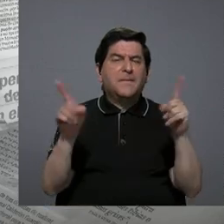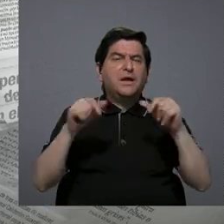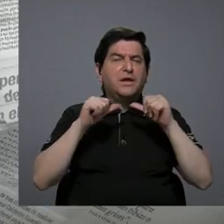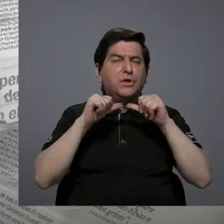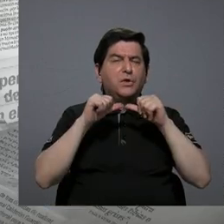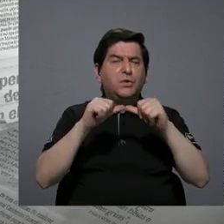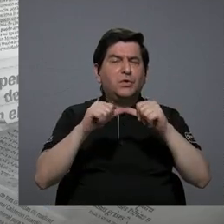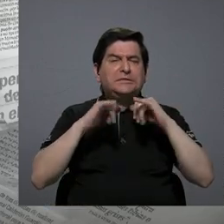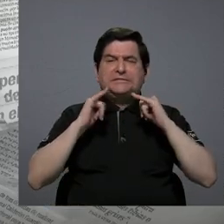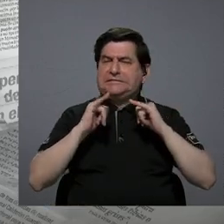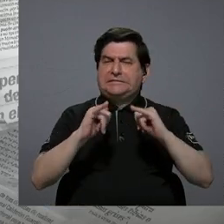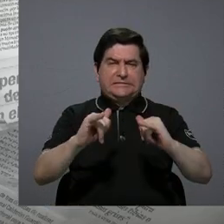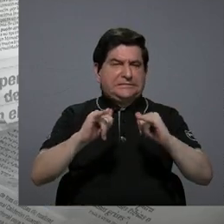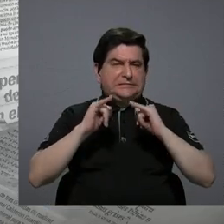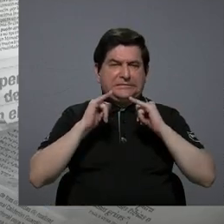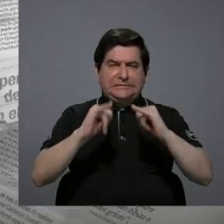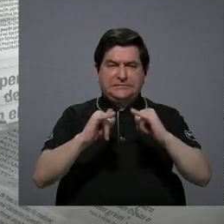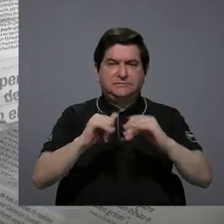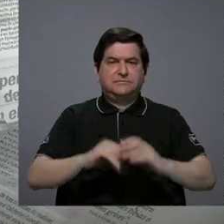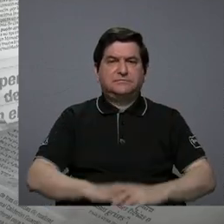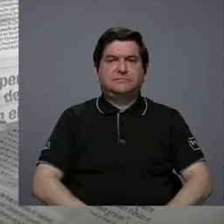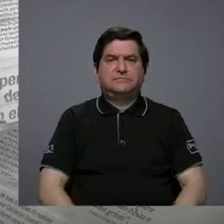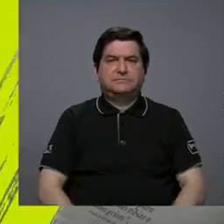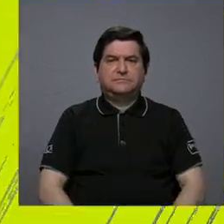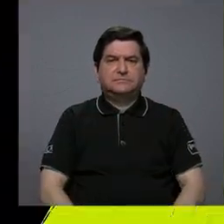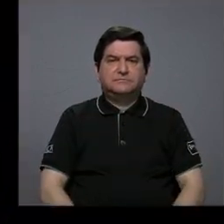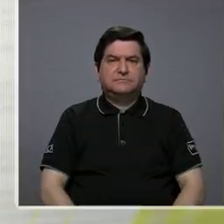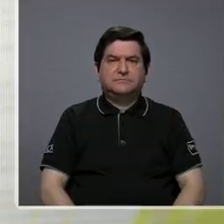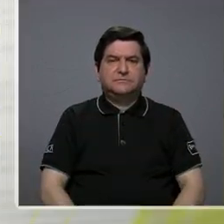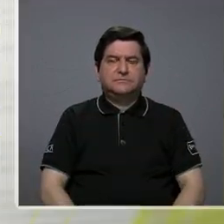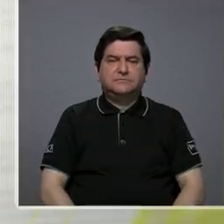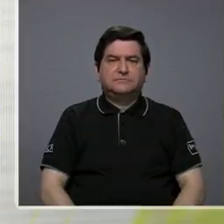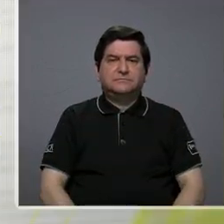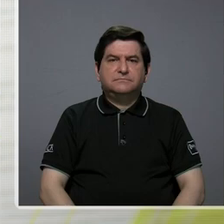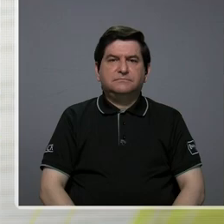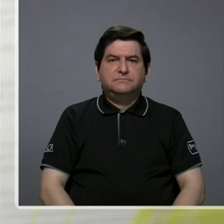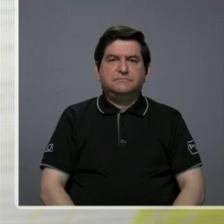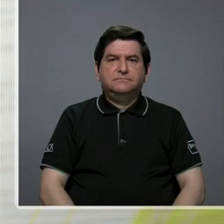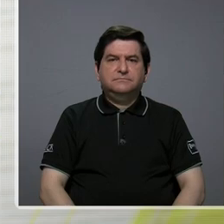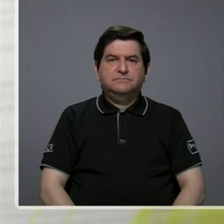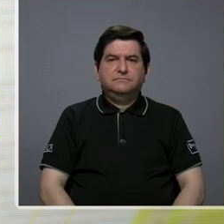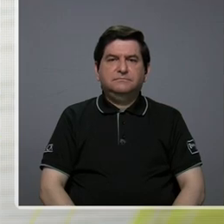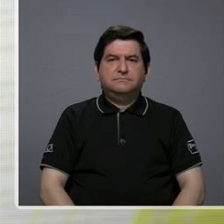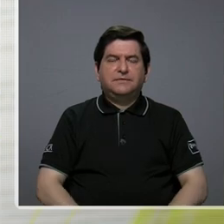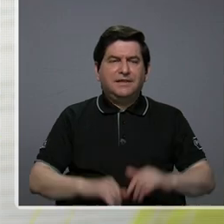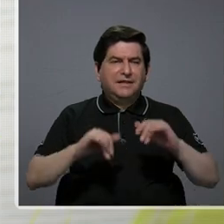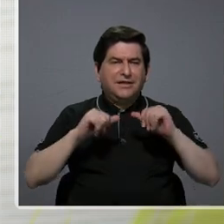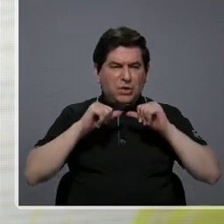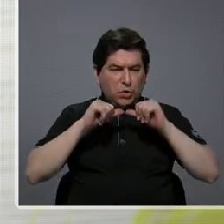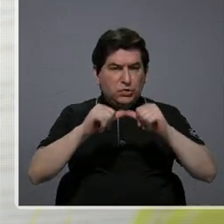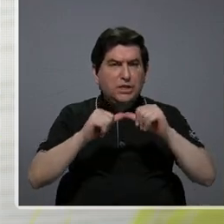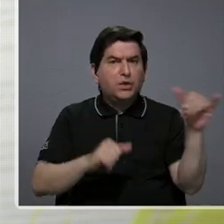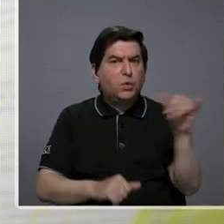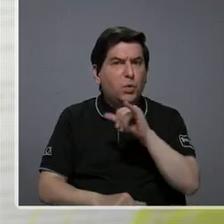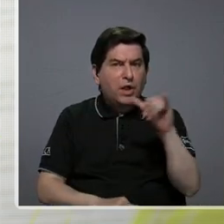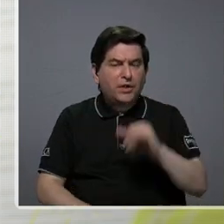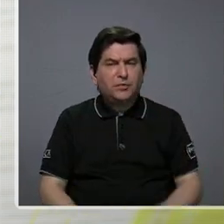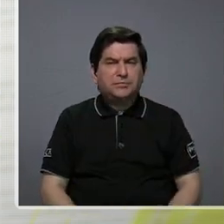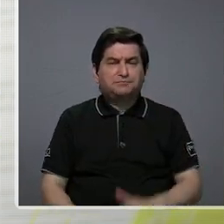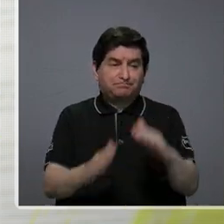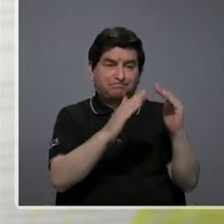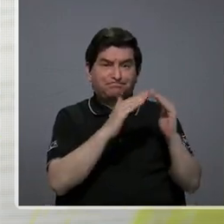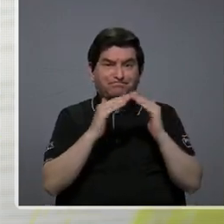sigue una desigualdad persistente y sigue una desigualdad persistente también en